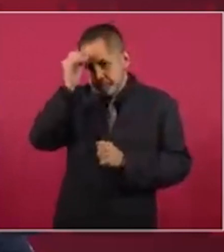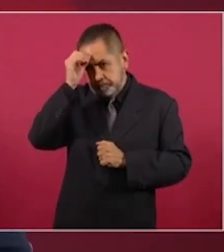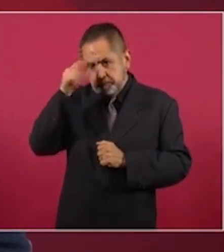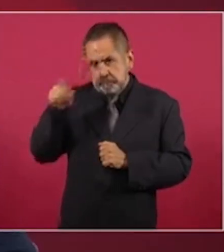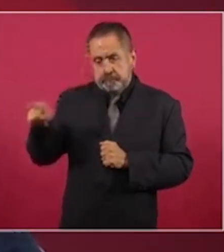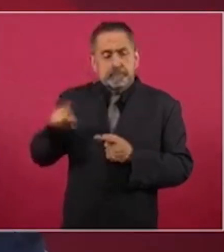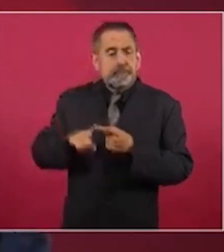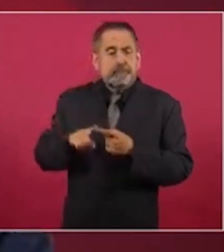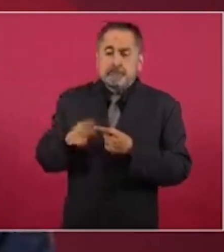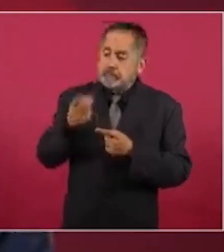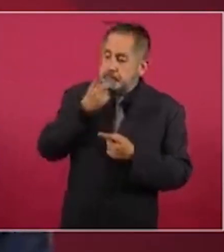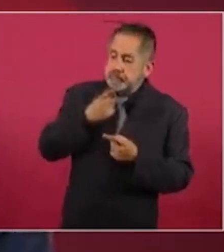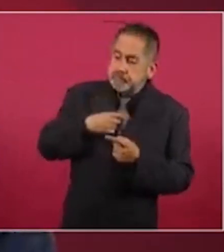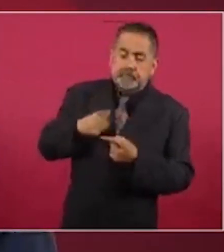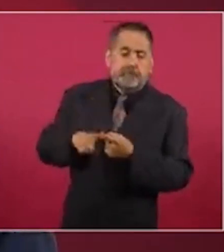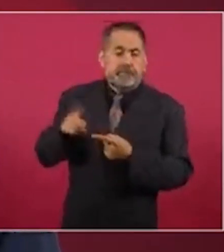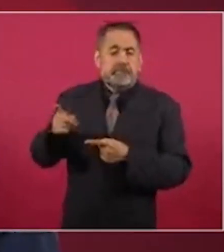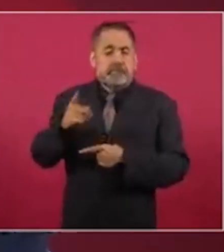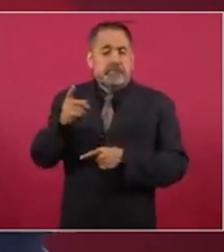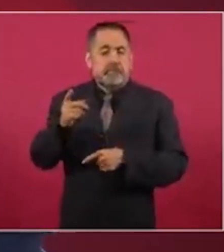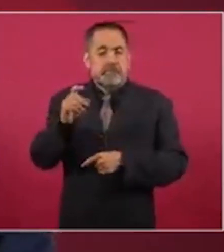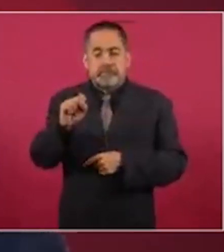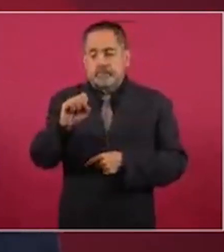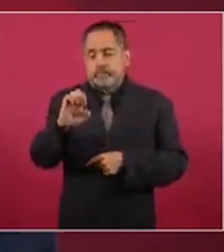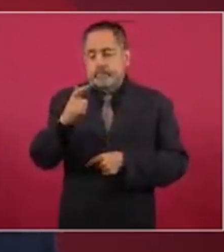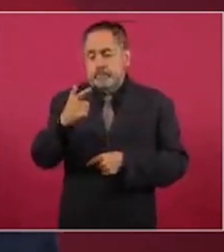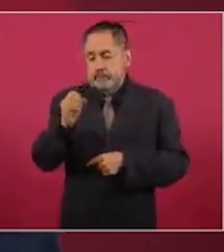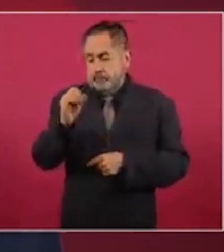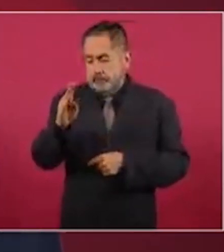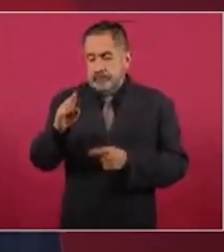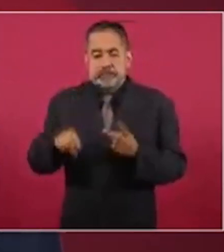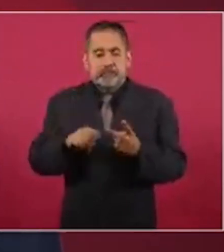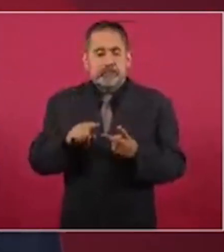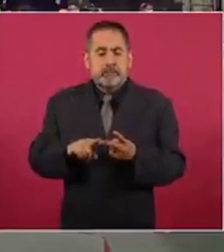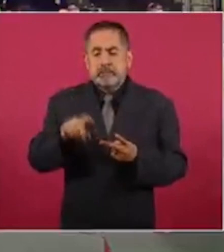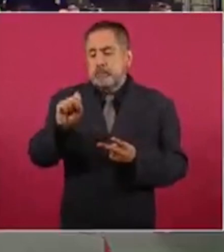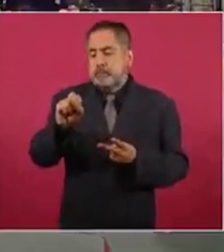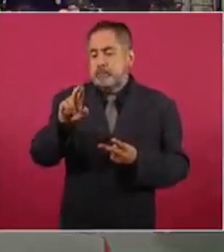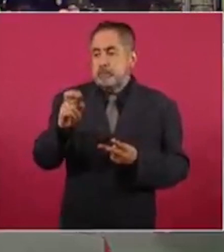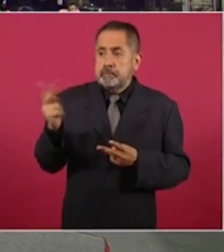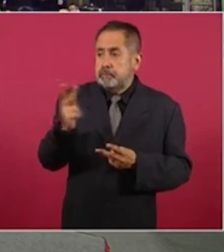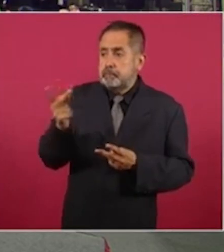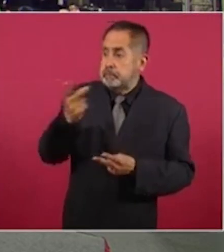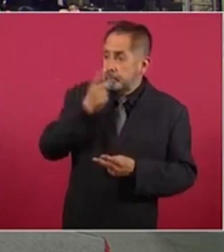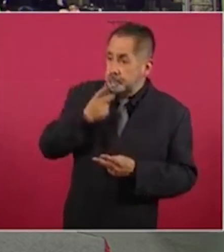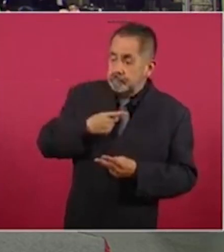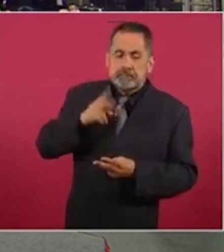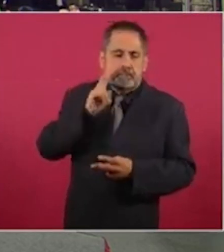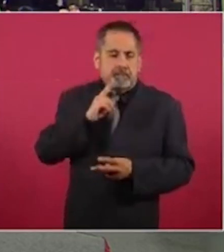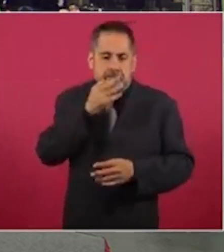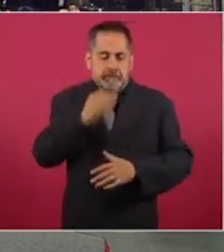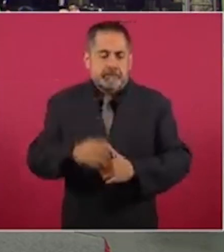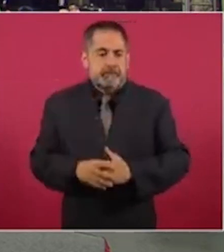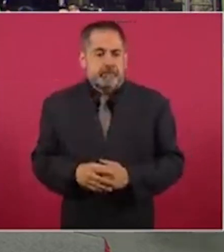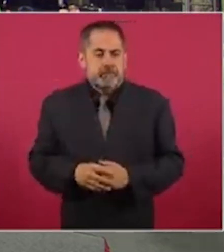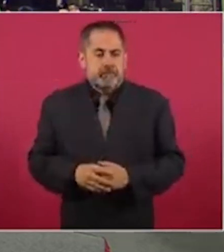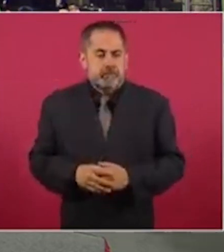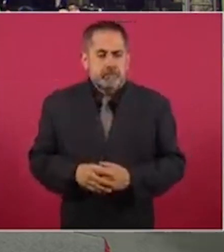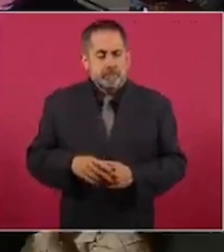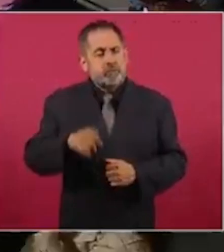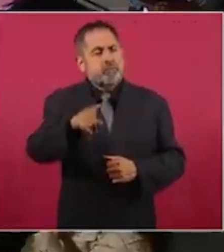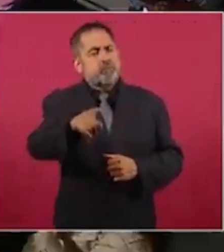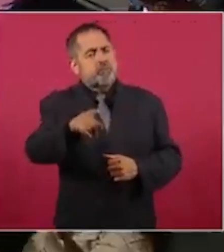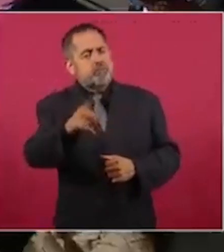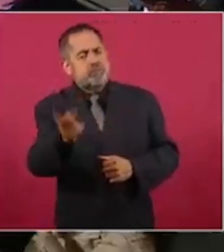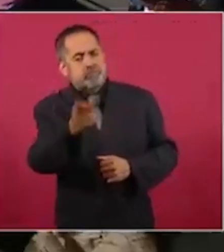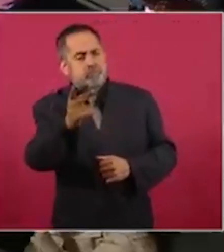de Gobernación y el secretario de Relaciones Exteriores. Preguntarle si ya en efecto tienen ustedes el conocimiento de